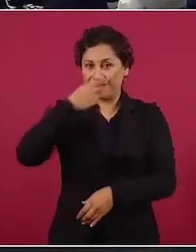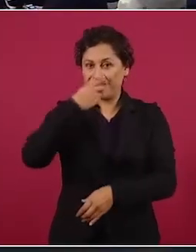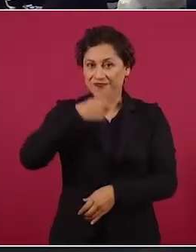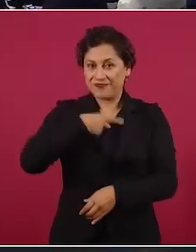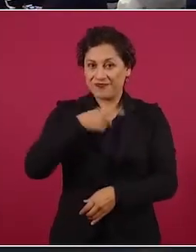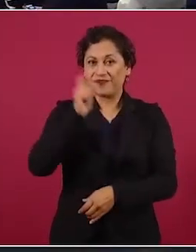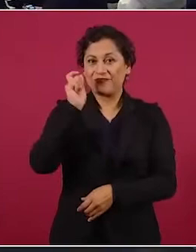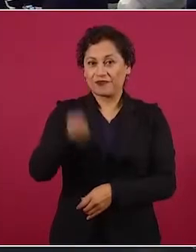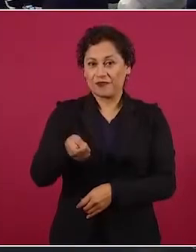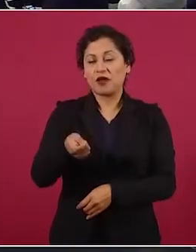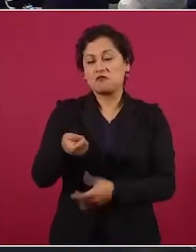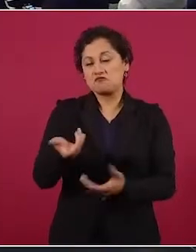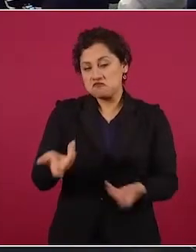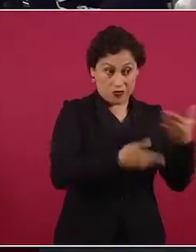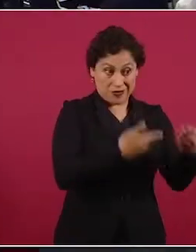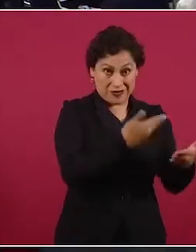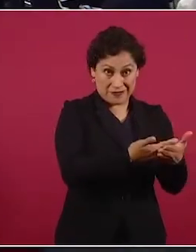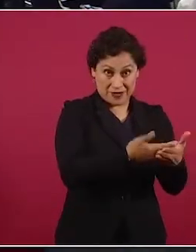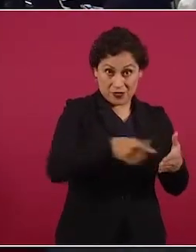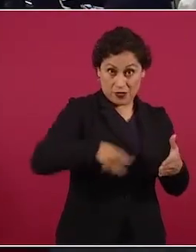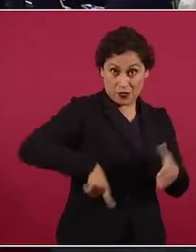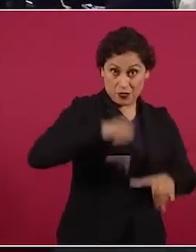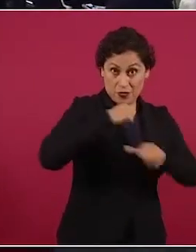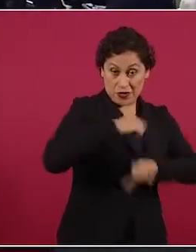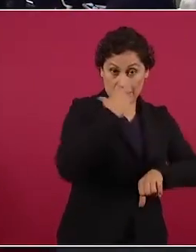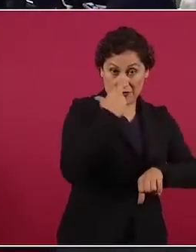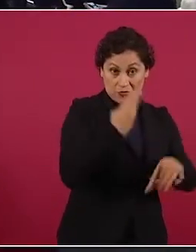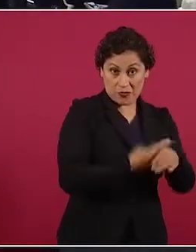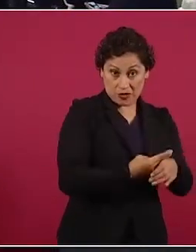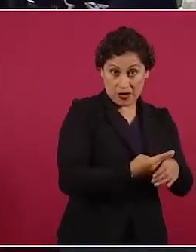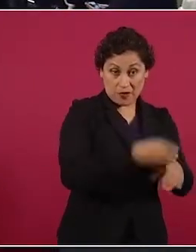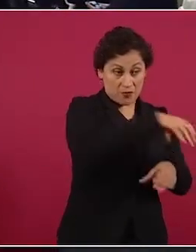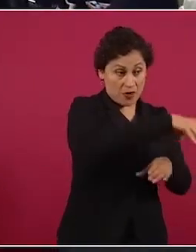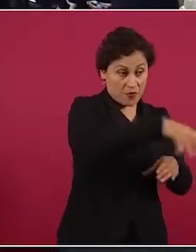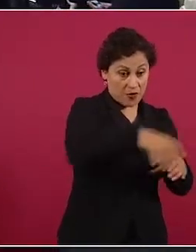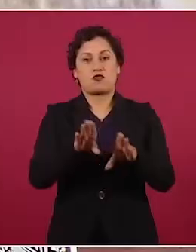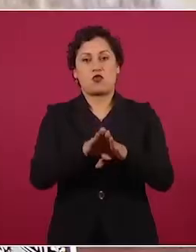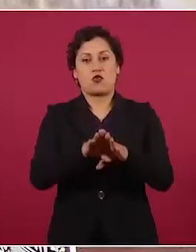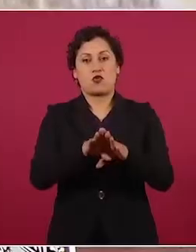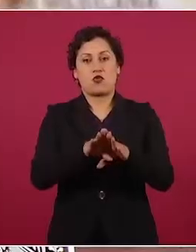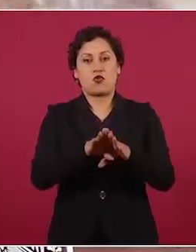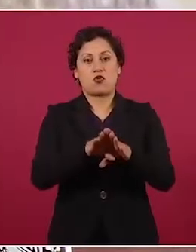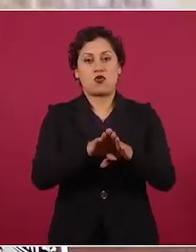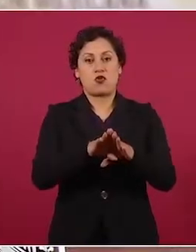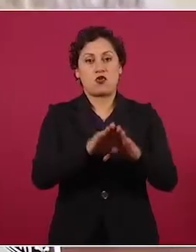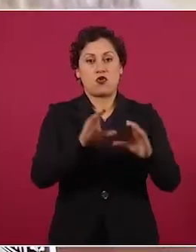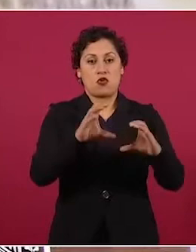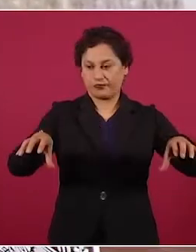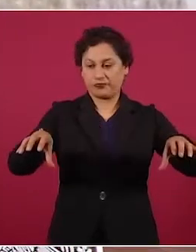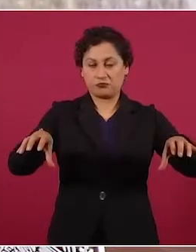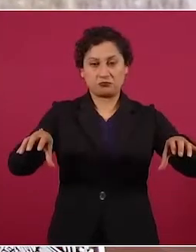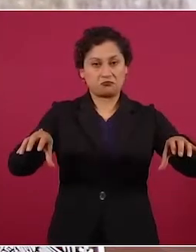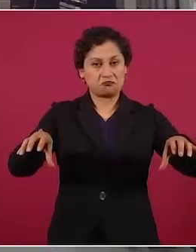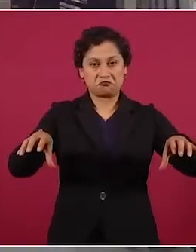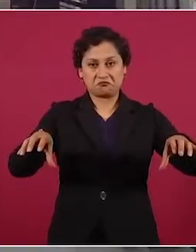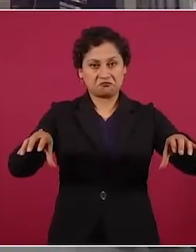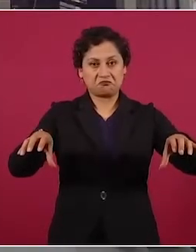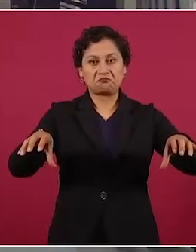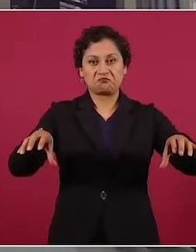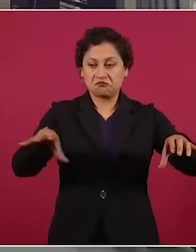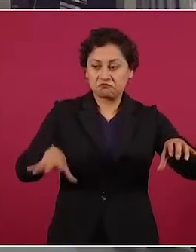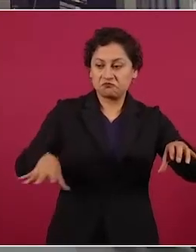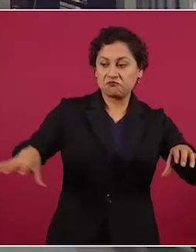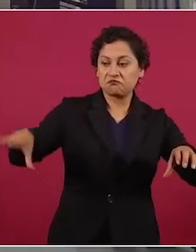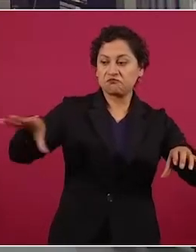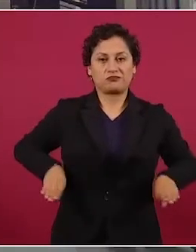crearon duplicidades. Se hizo otro gobierno y un andamiaje muy afín al modelo